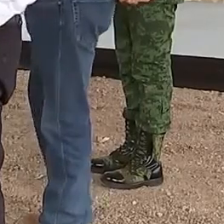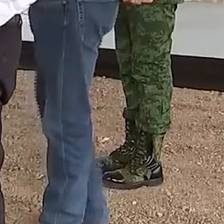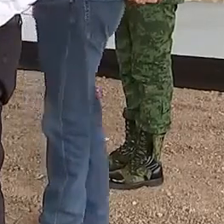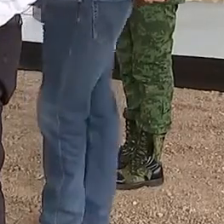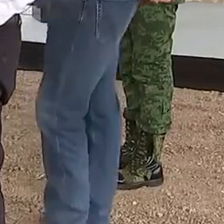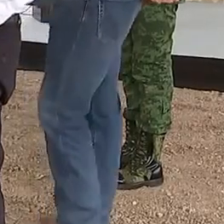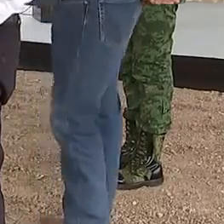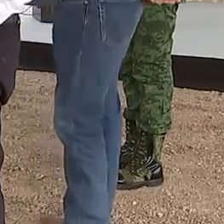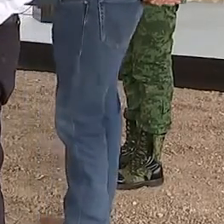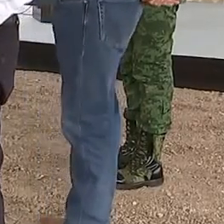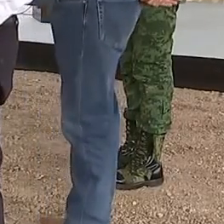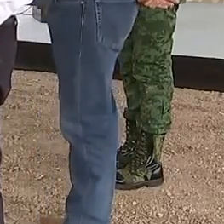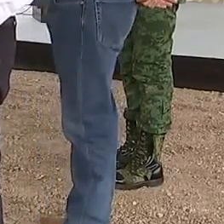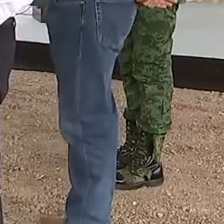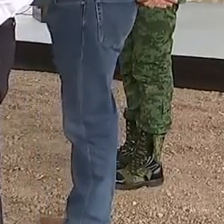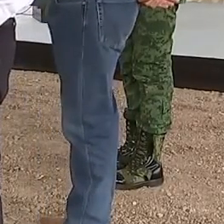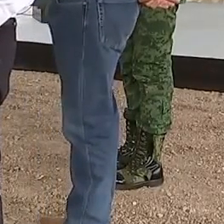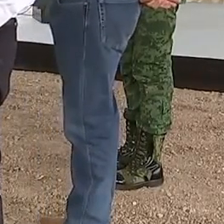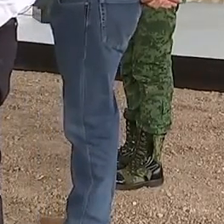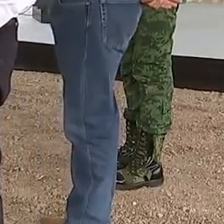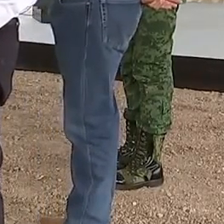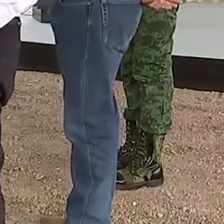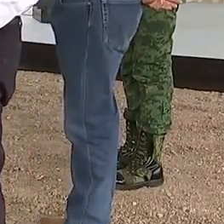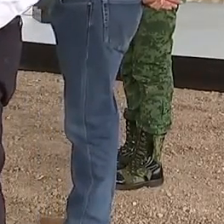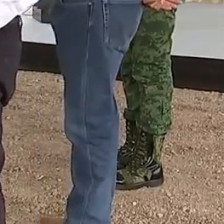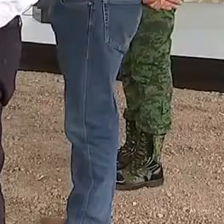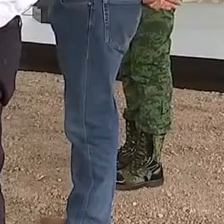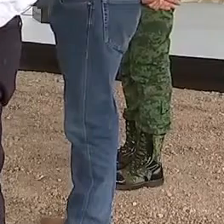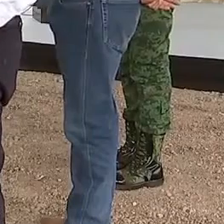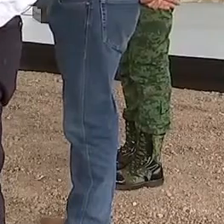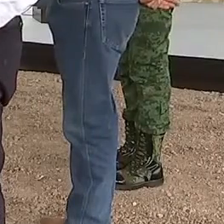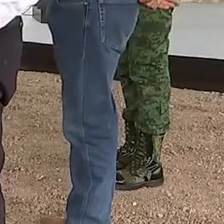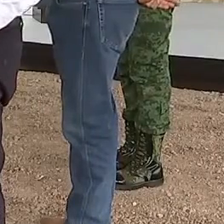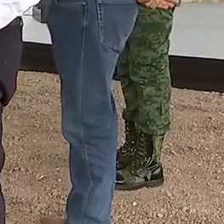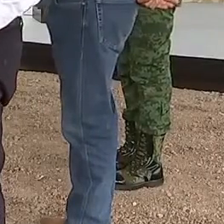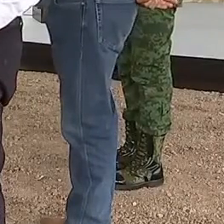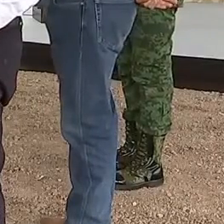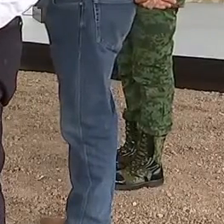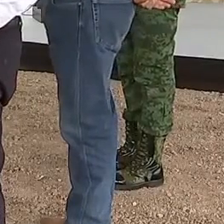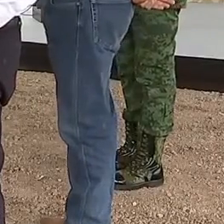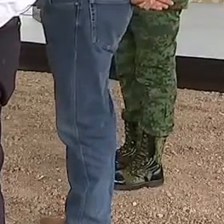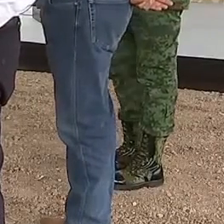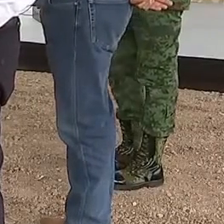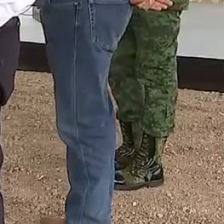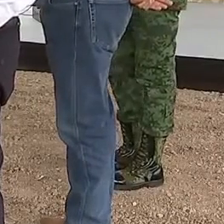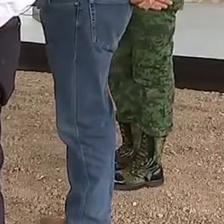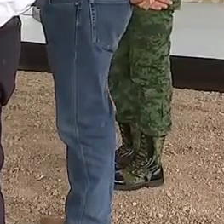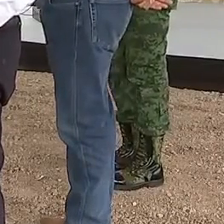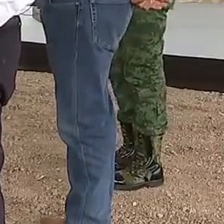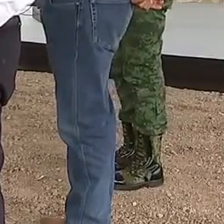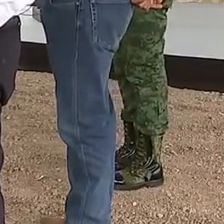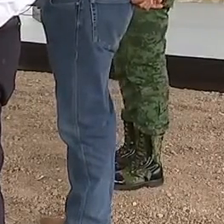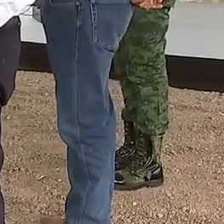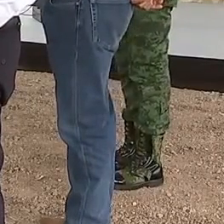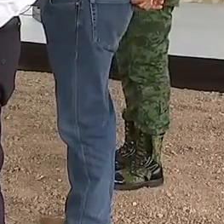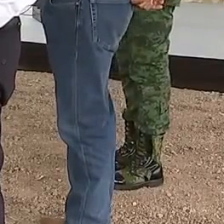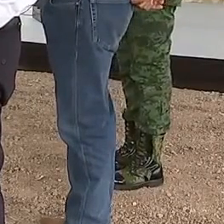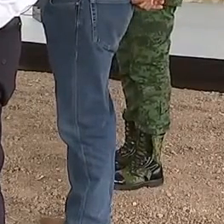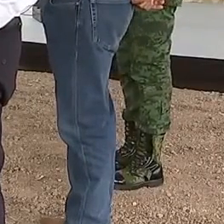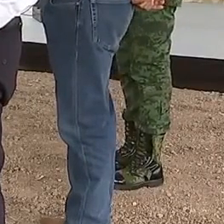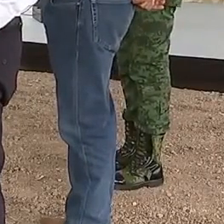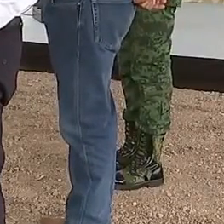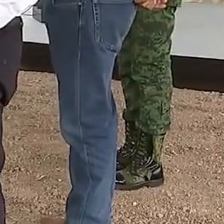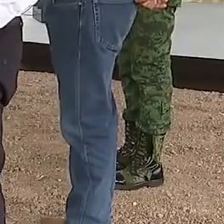total de 8.500 millones de pesos y el avance físico global es de 22%. La